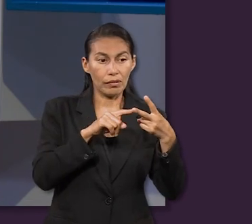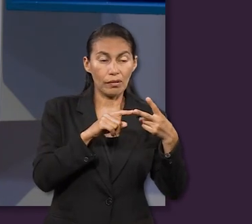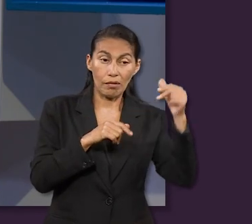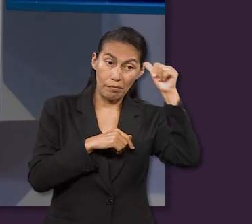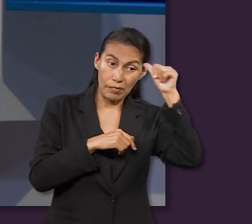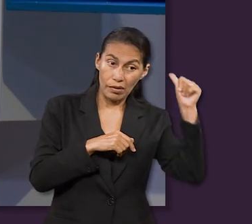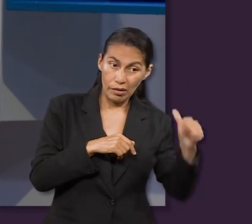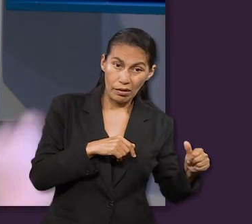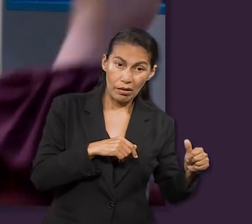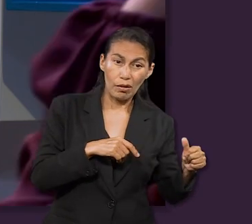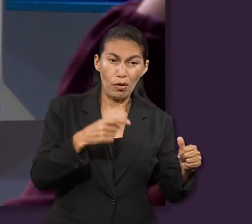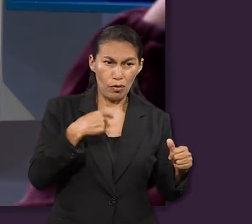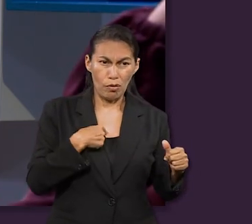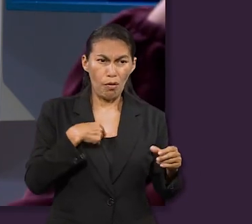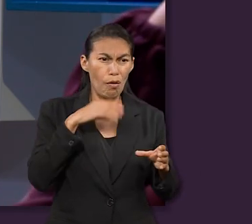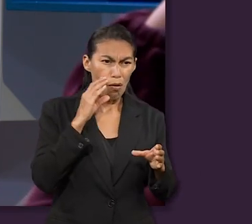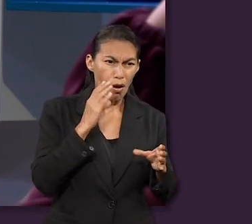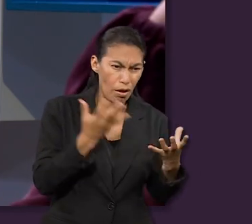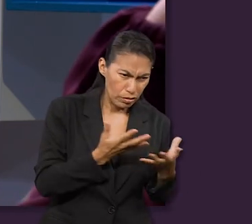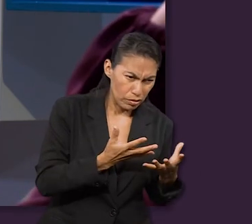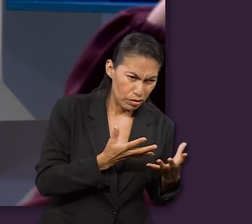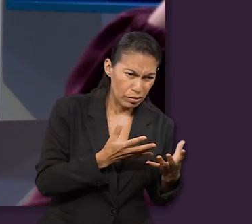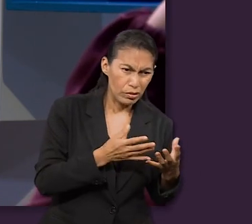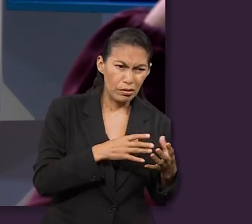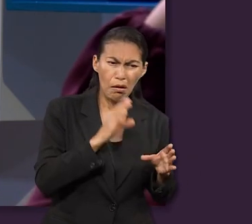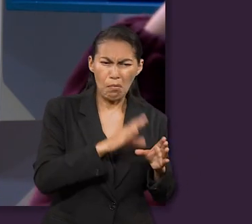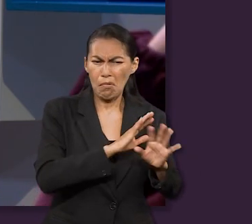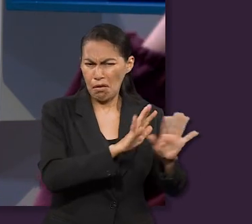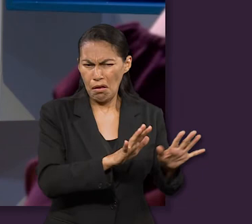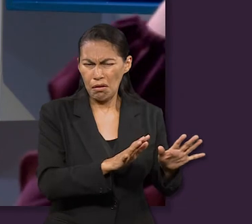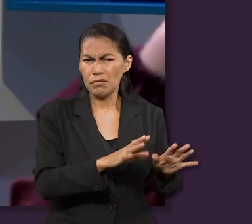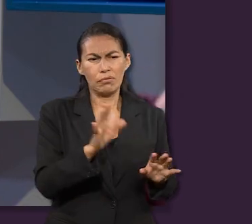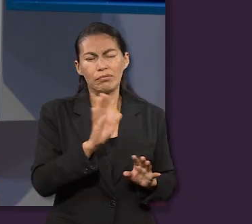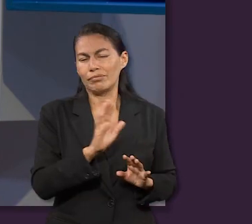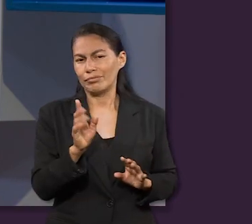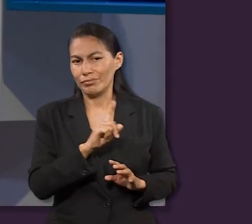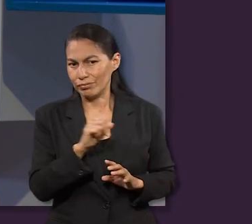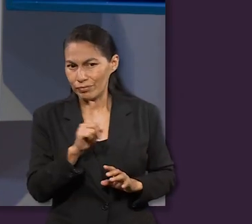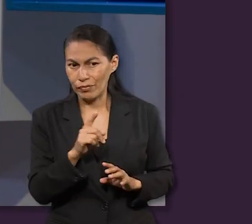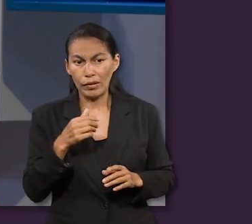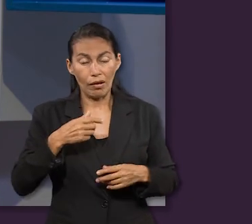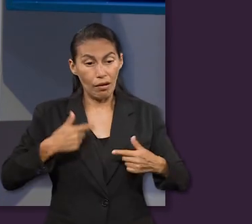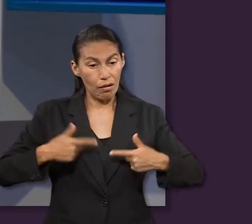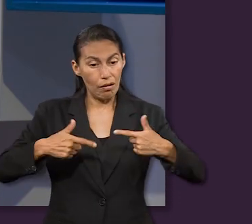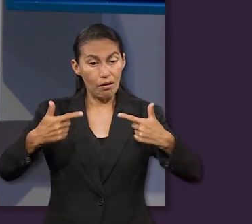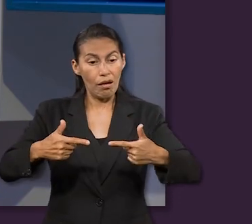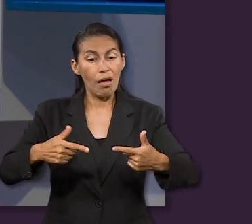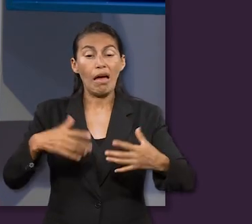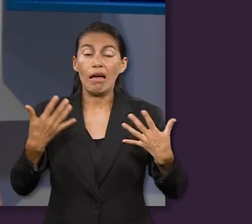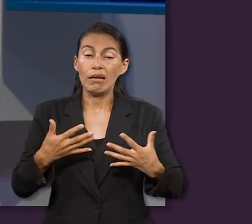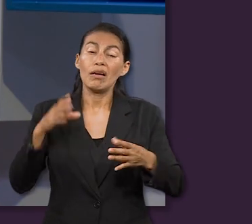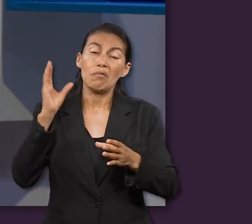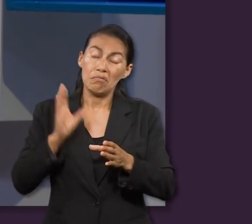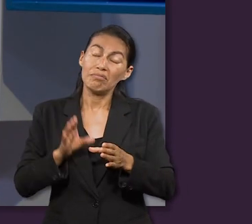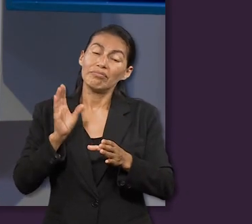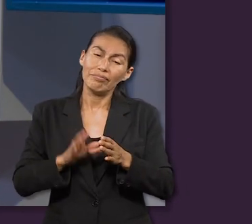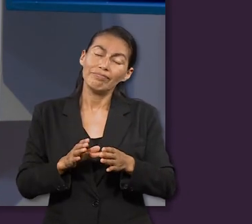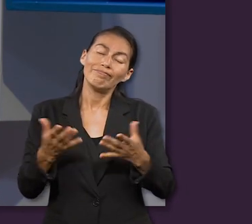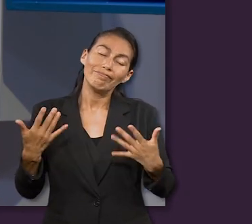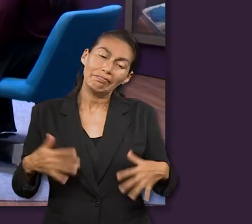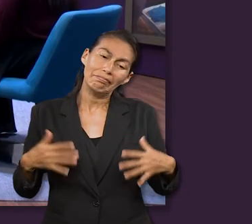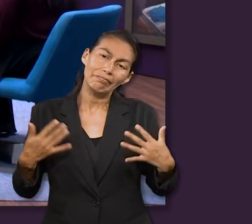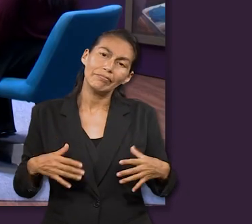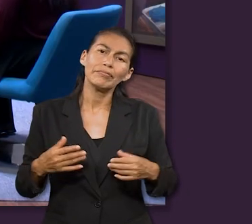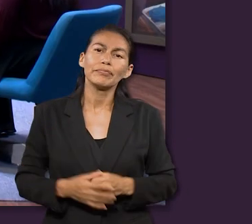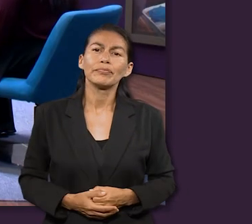es cualquier cosa cometer un pecado y dejarlo ahí. Hay consecuencias y debemos afrontarlas. Y pues cada una de estas tiene